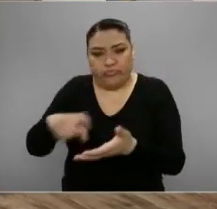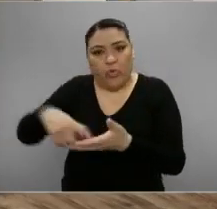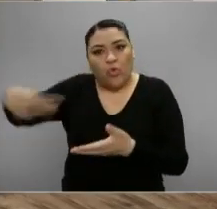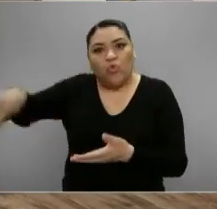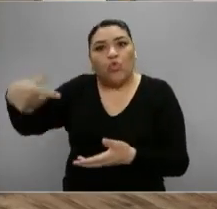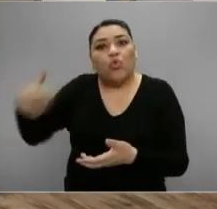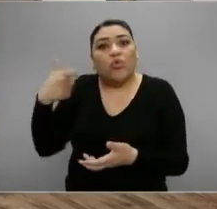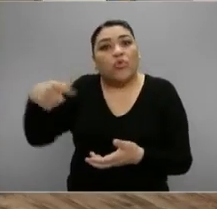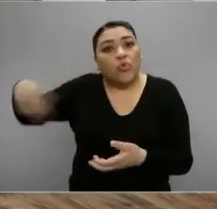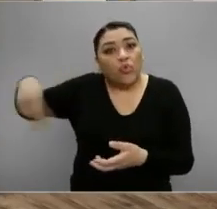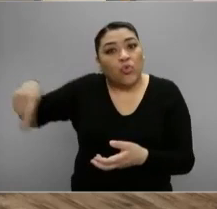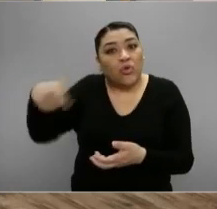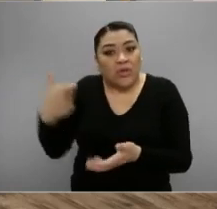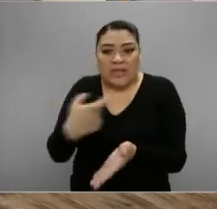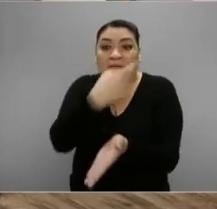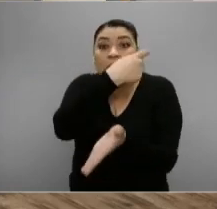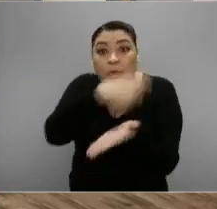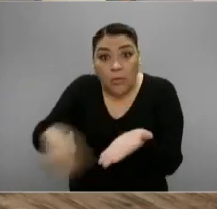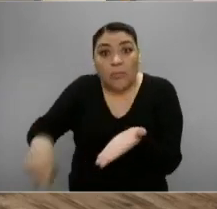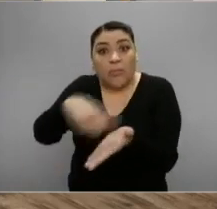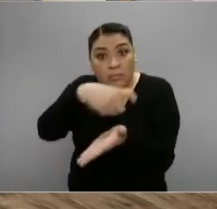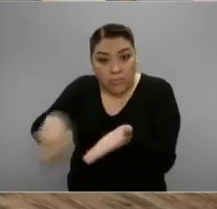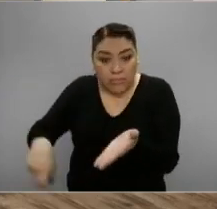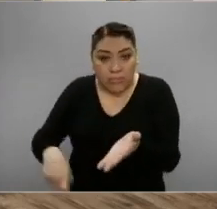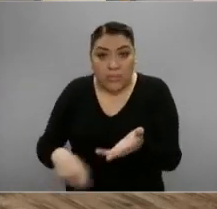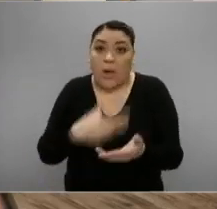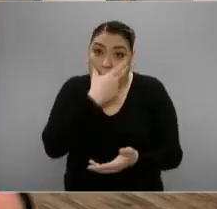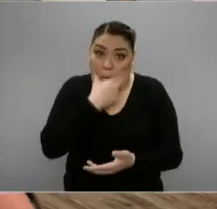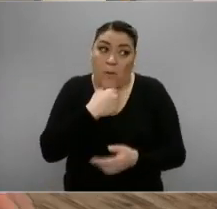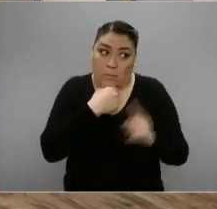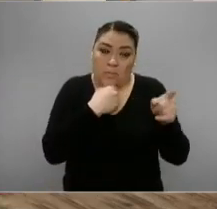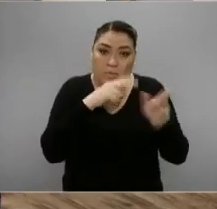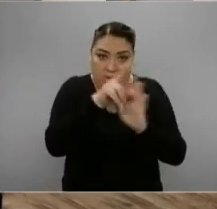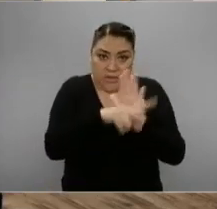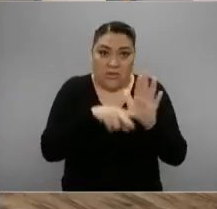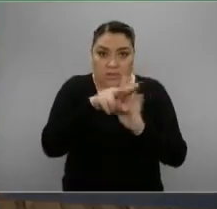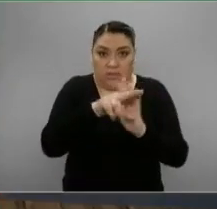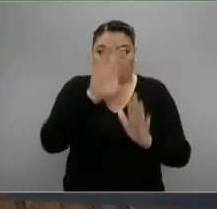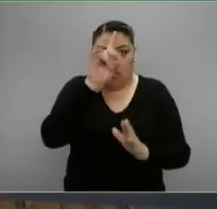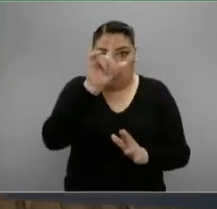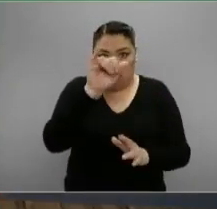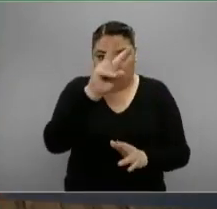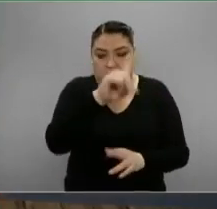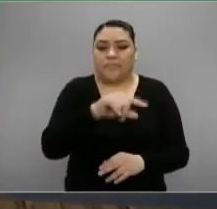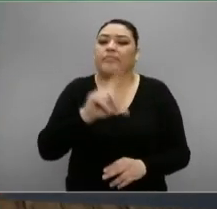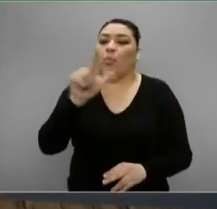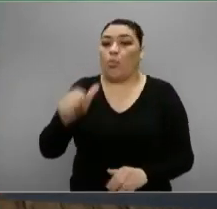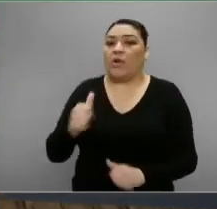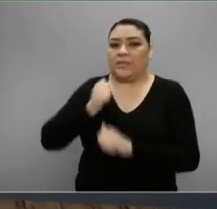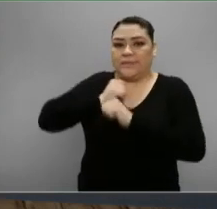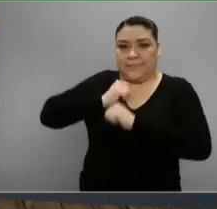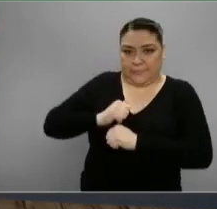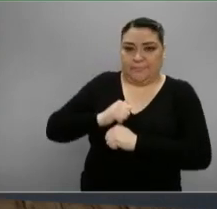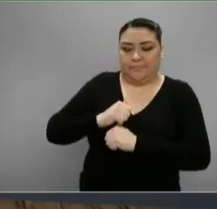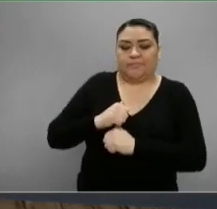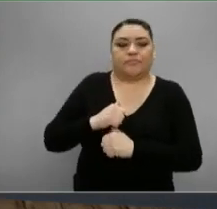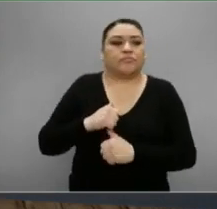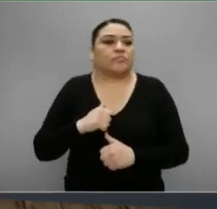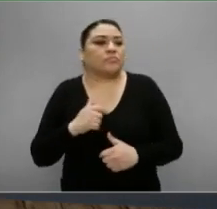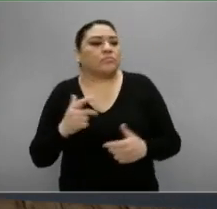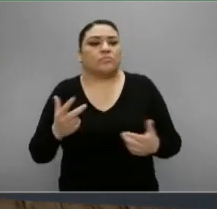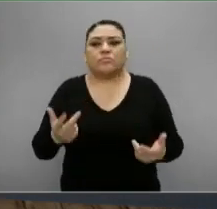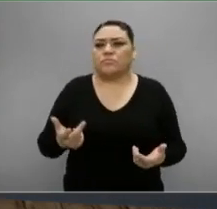más de la cuarta parte de su salario, eso es lo que decía Eugenio Derbez. Sí, pero las autoridades correspondientes, bueno,